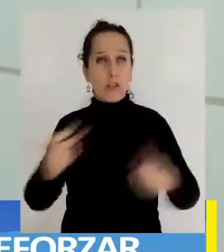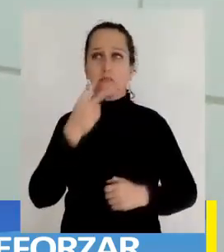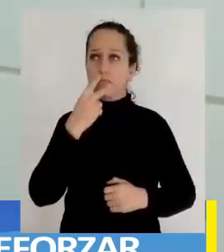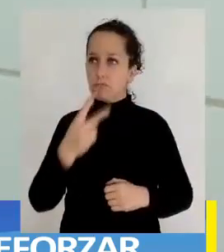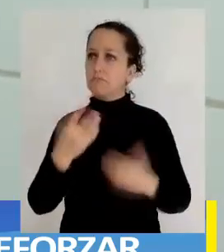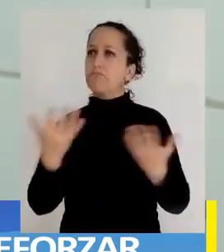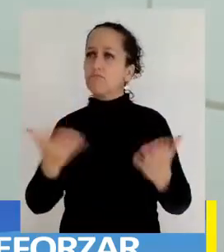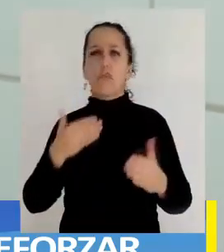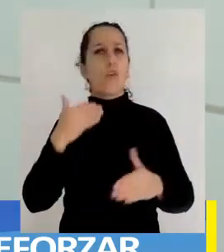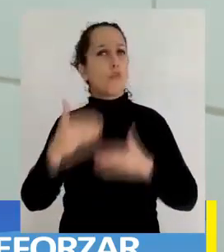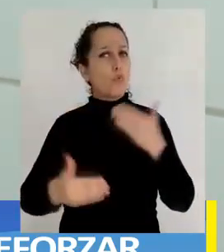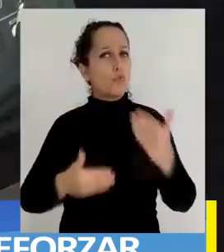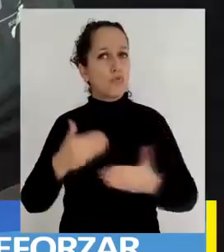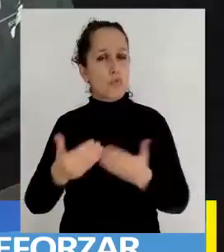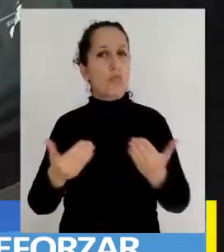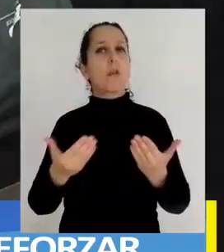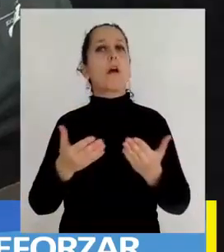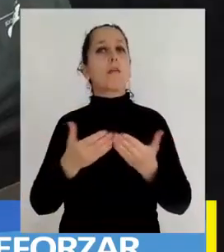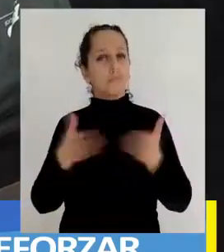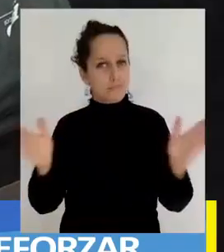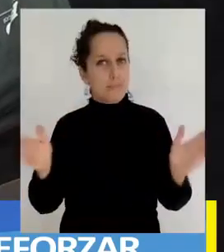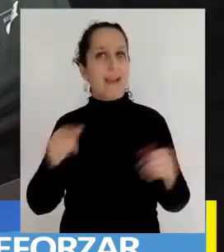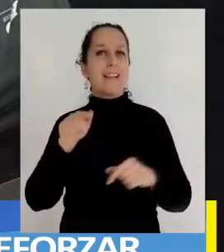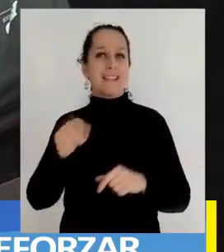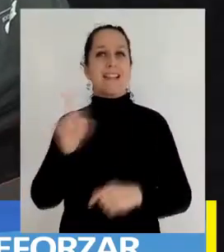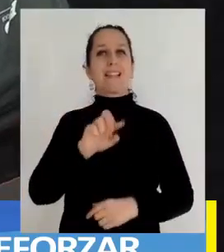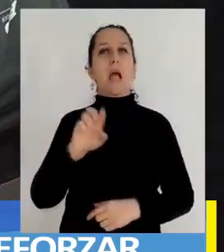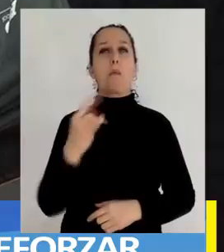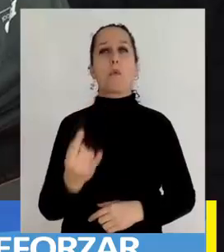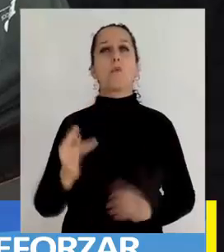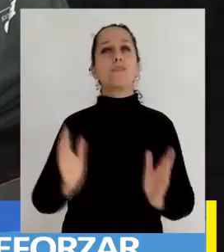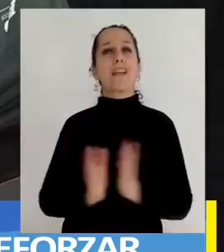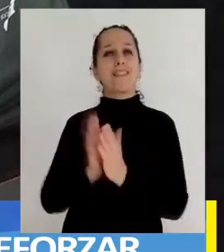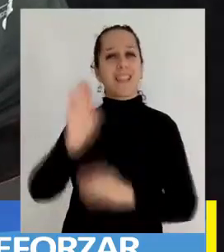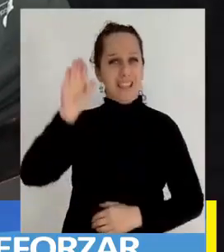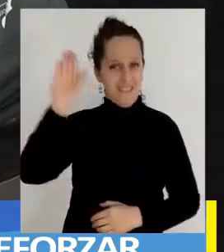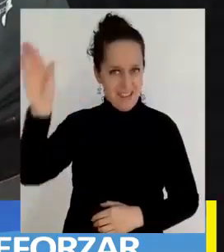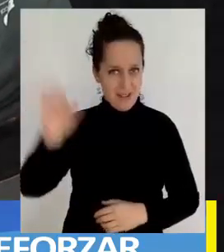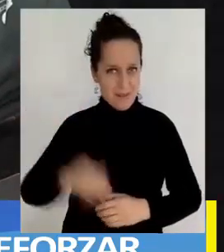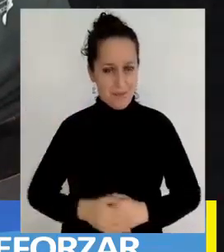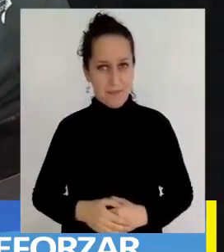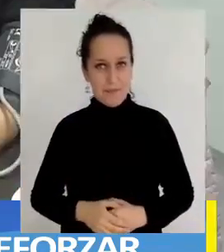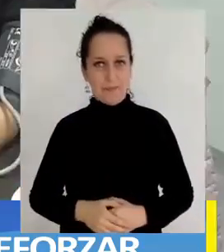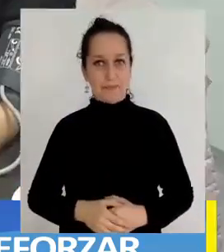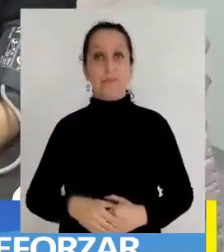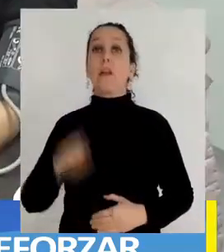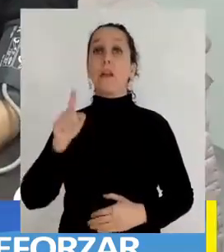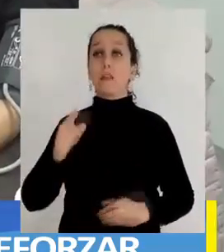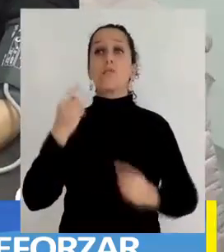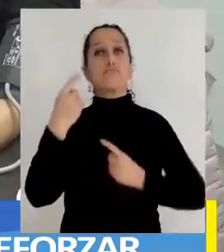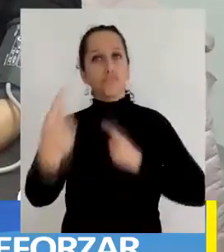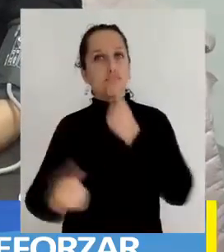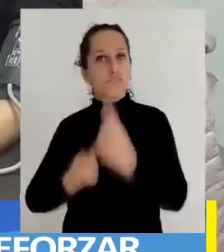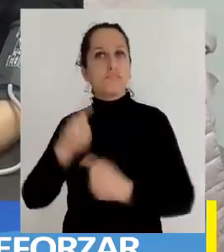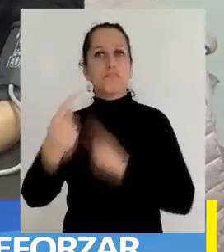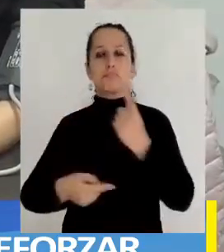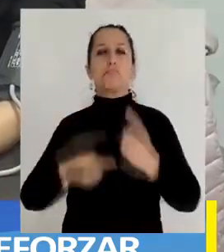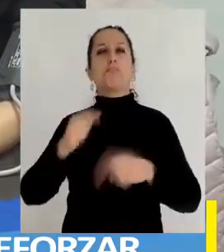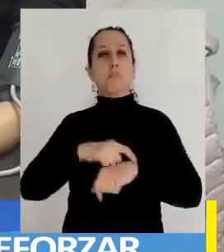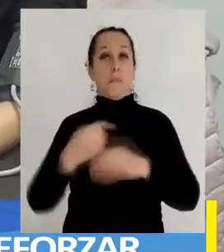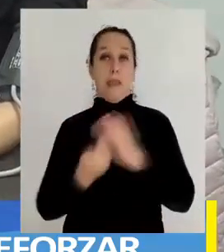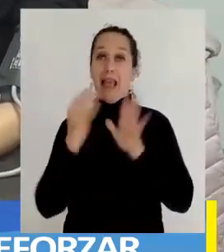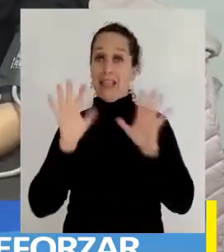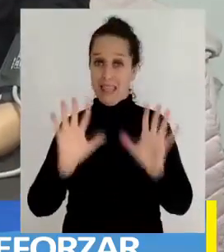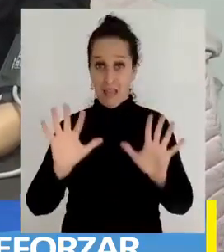constataron el funcionamiento en la ampliación del servicio en el ZAPU Santa Sabina, el cual comenzó a recibir consultas